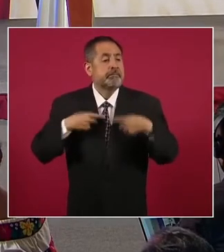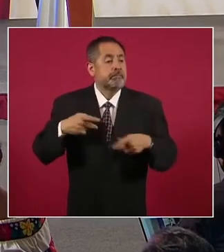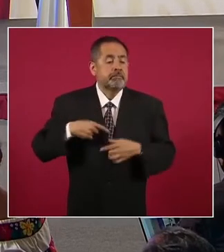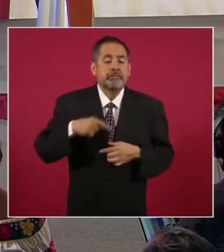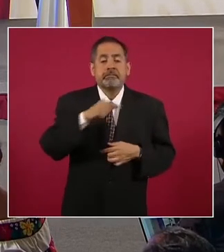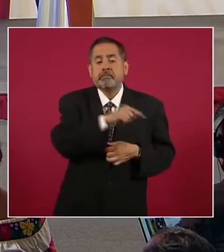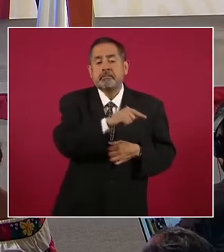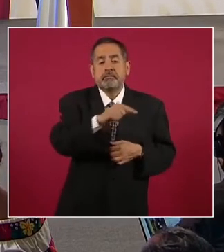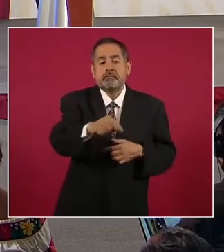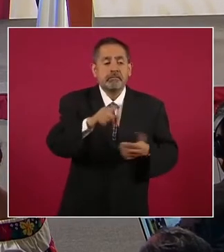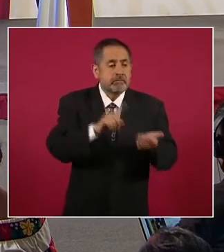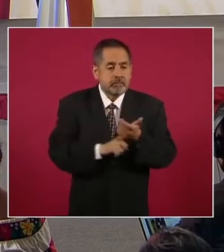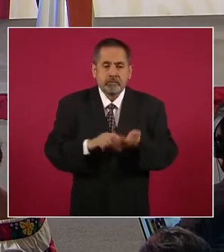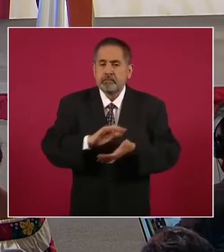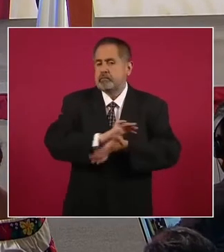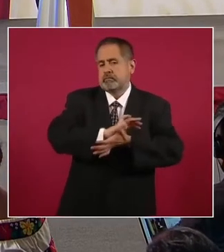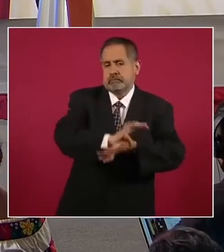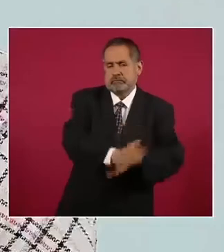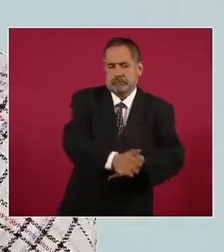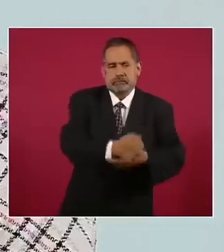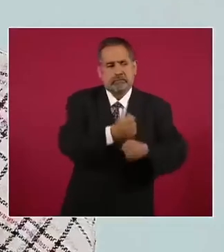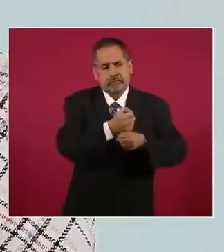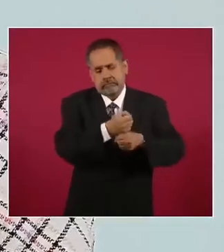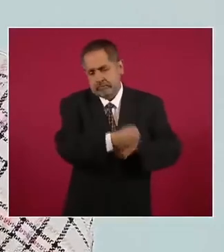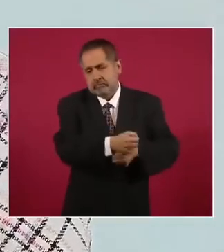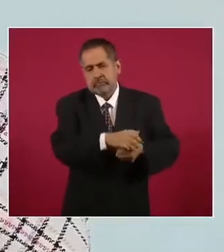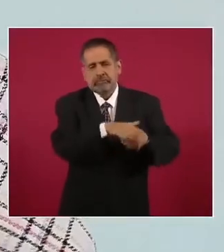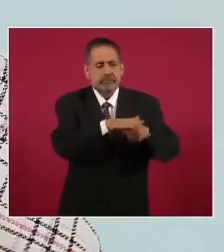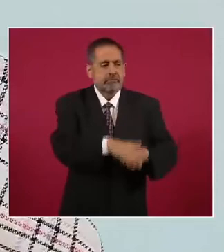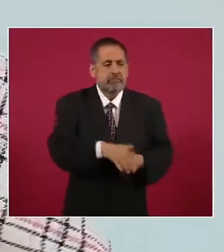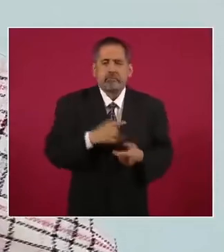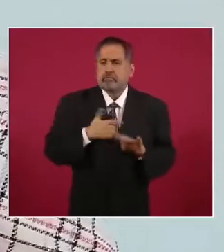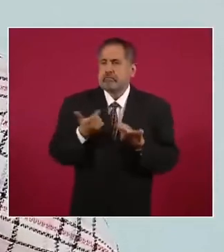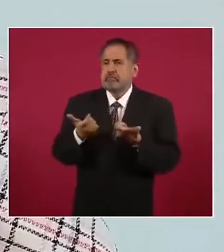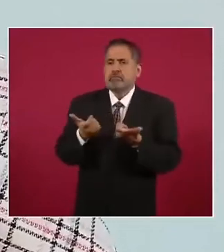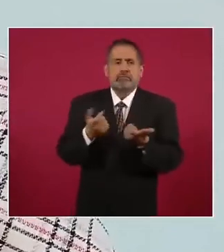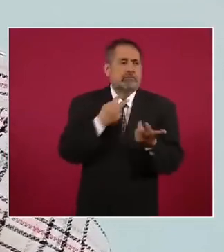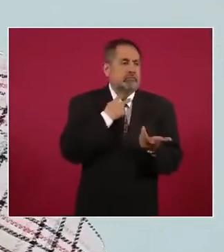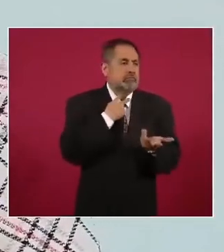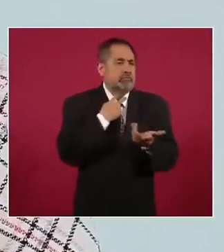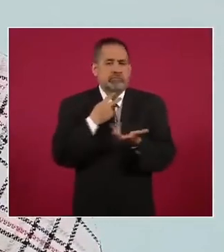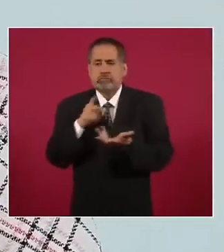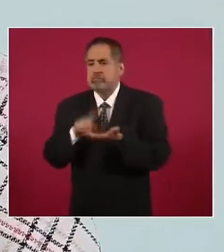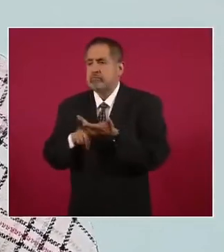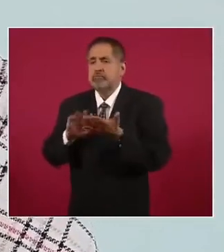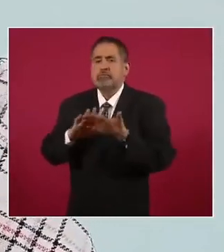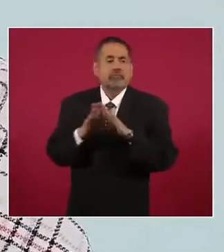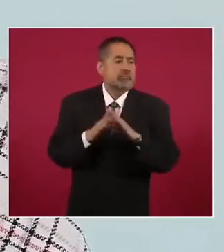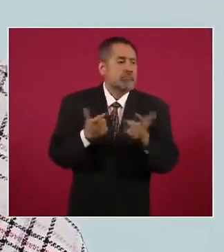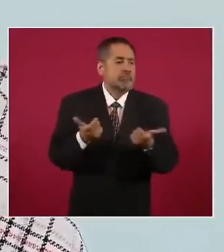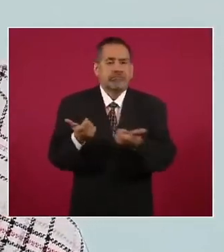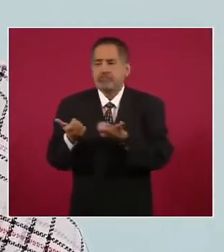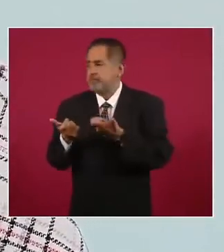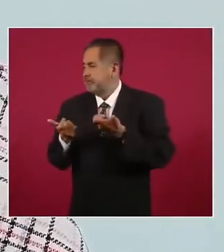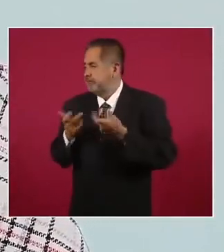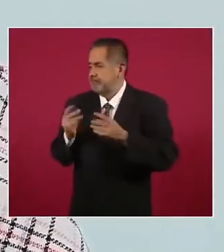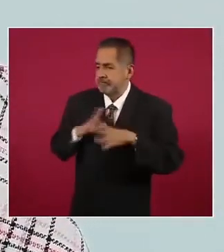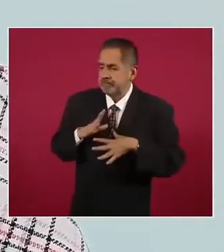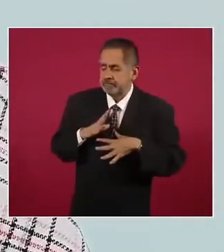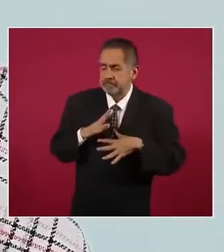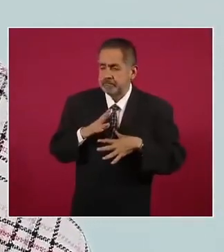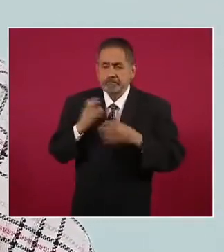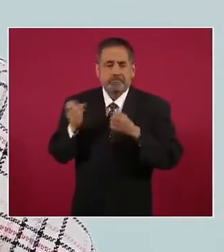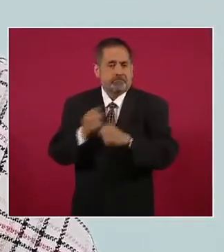vivieron discriminación, enfrentaron la pobreza en sus comunidades y no tuvieron oportunidades de